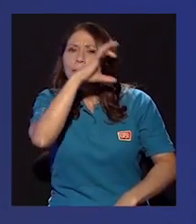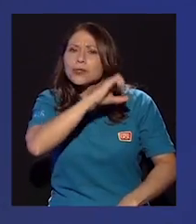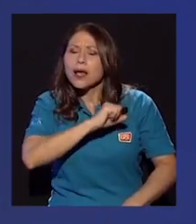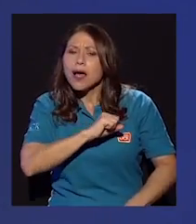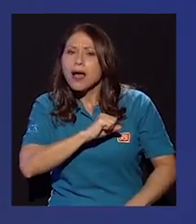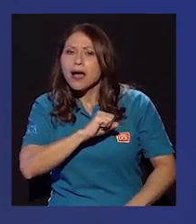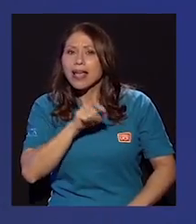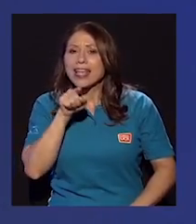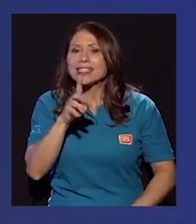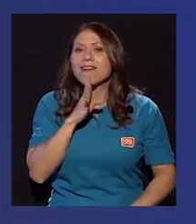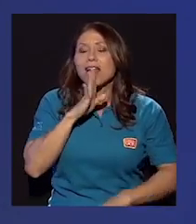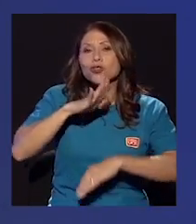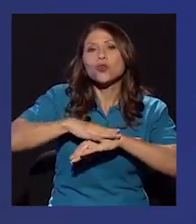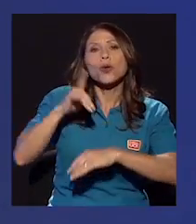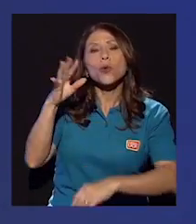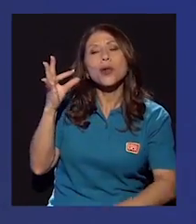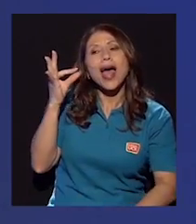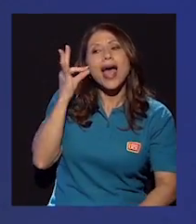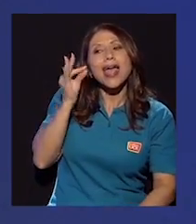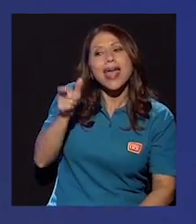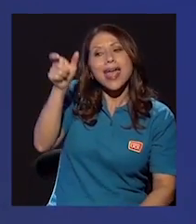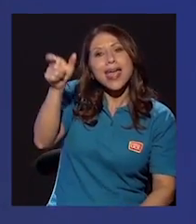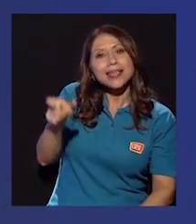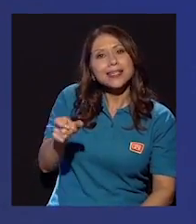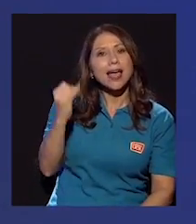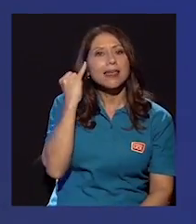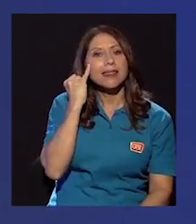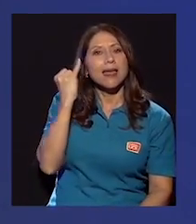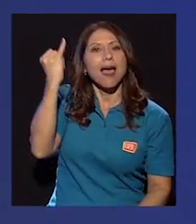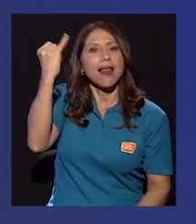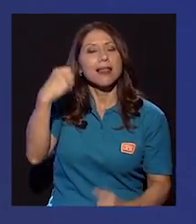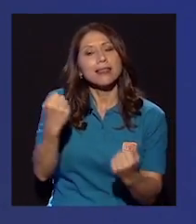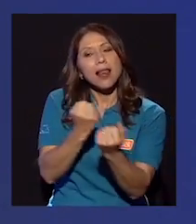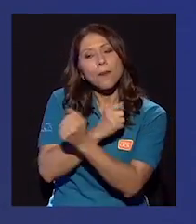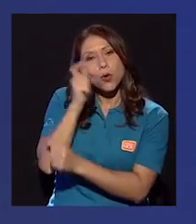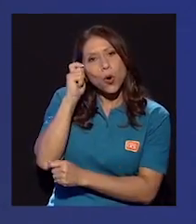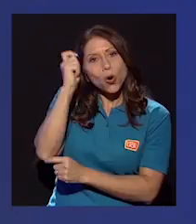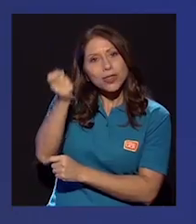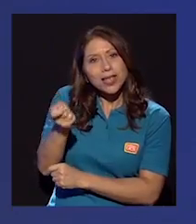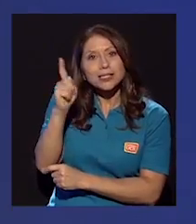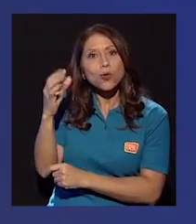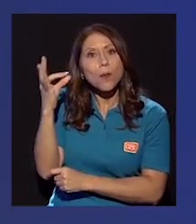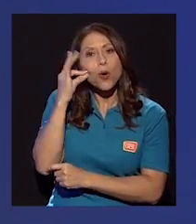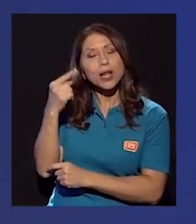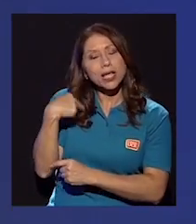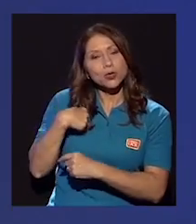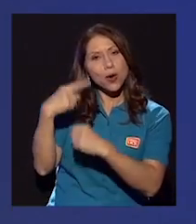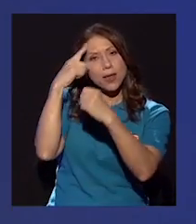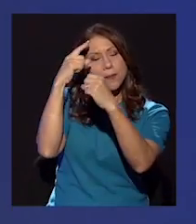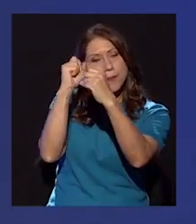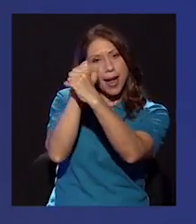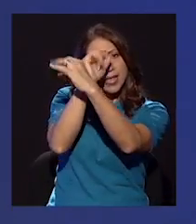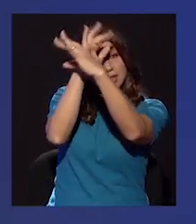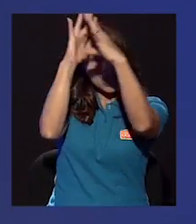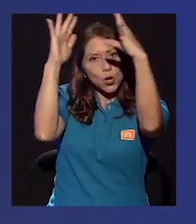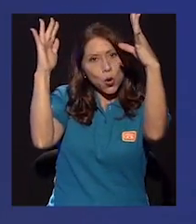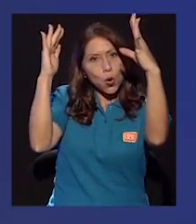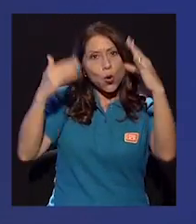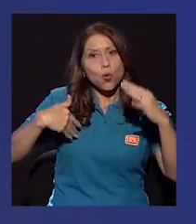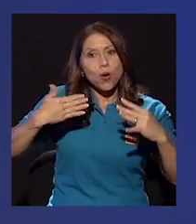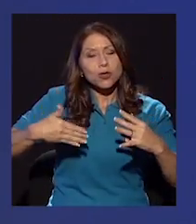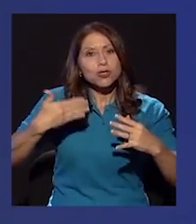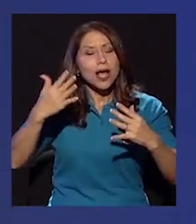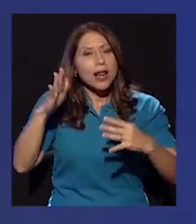ideal, de una ella del amor cortés, de una mujer que yo imagino. Y cuando la música empieza a